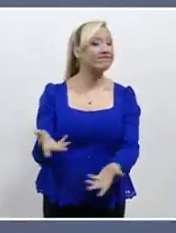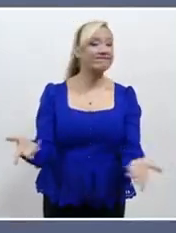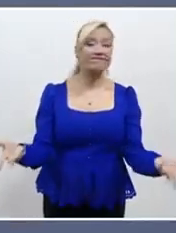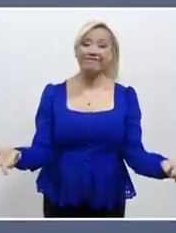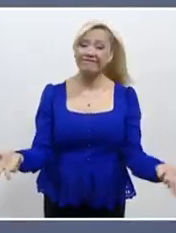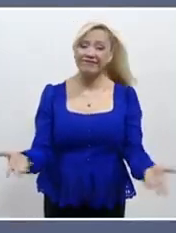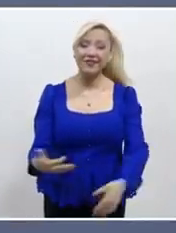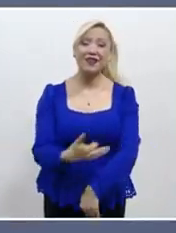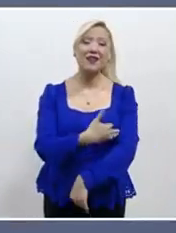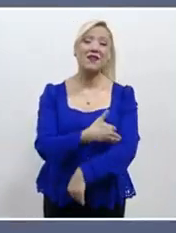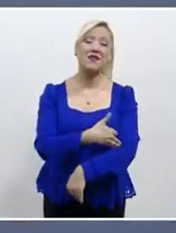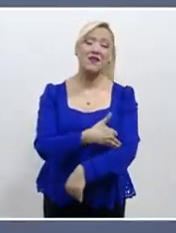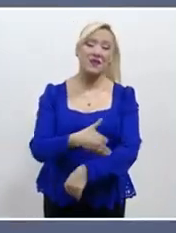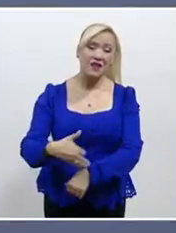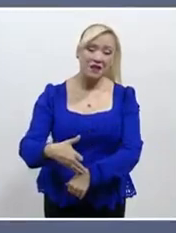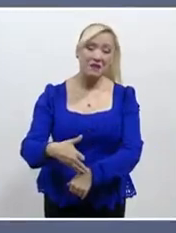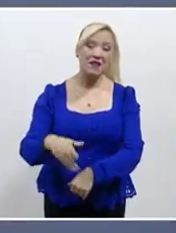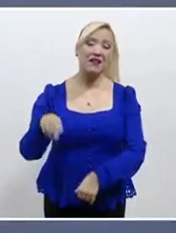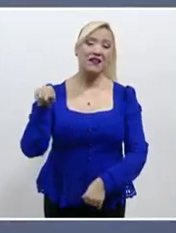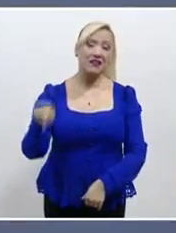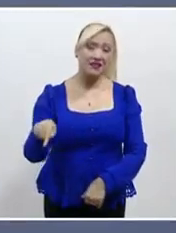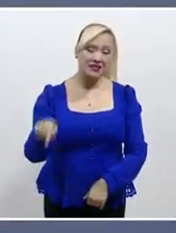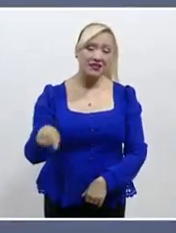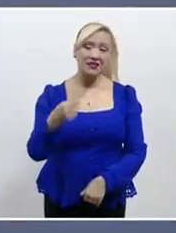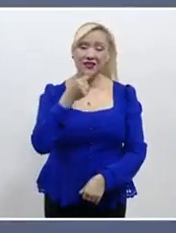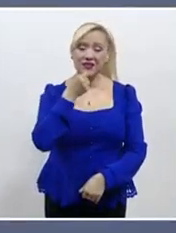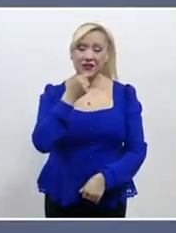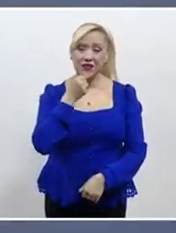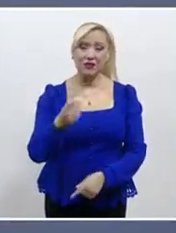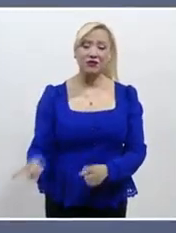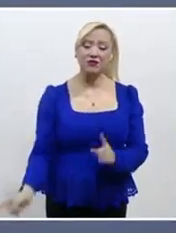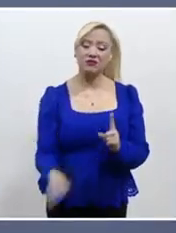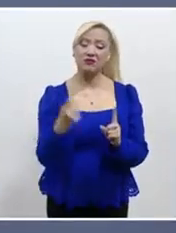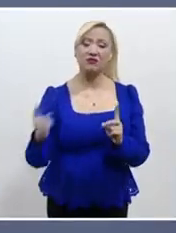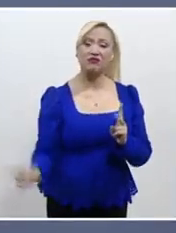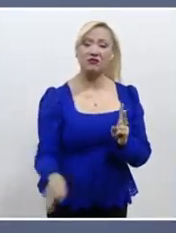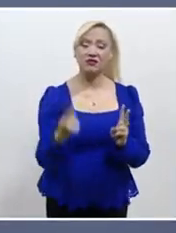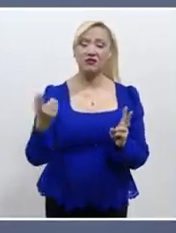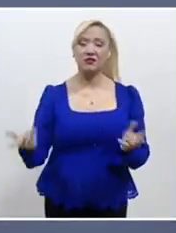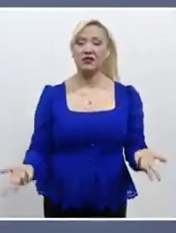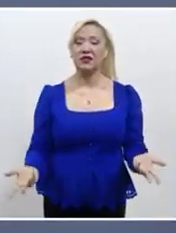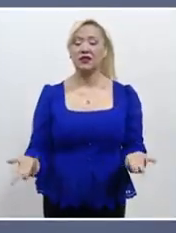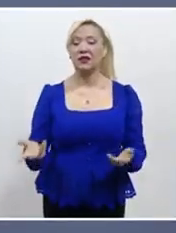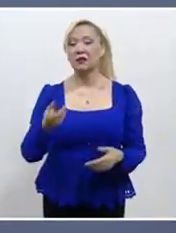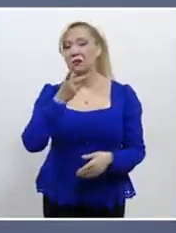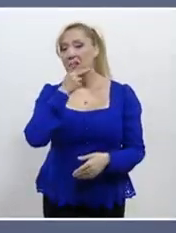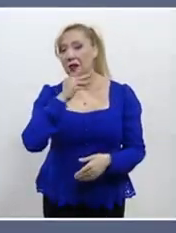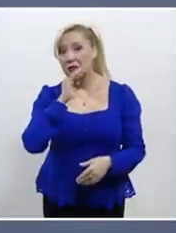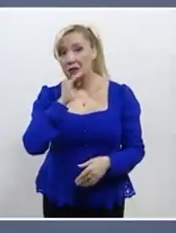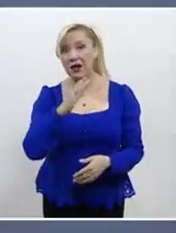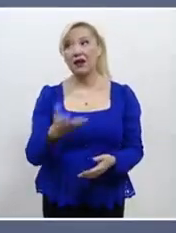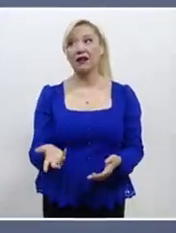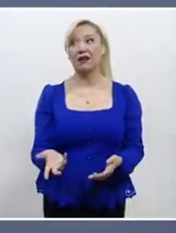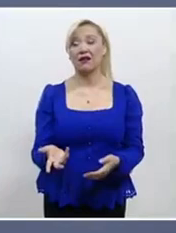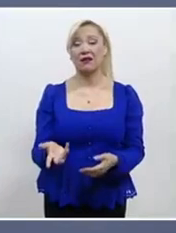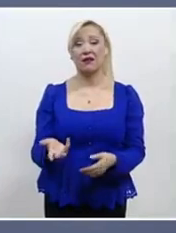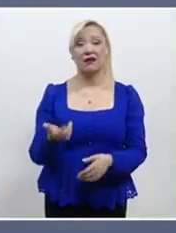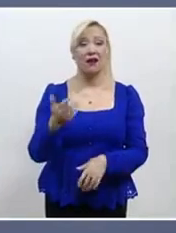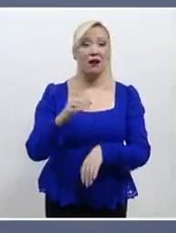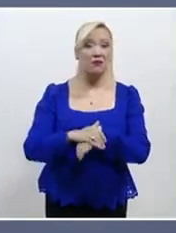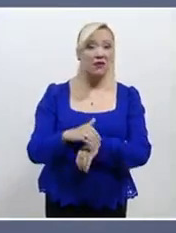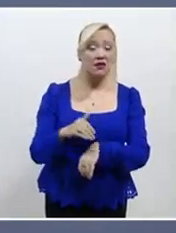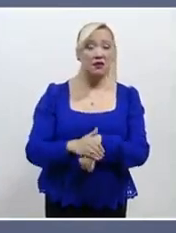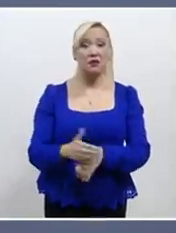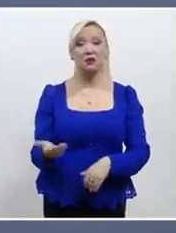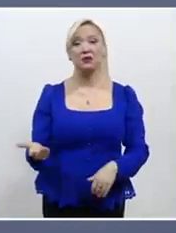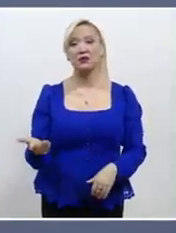claro que es el más amplio para la niñez. Y es que casi siempre el reclutamiento se da por medio de los padres, de la familia, del parentesco, de amistades